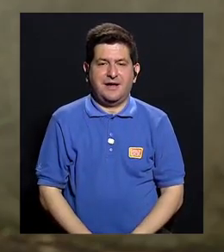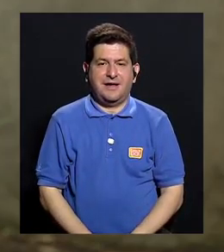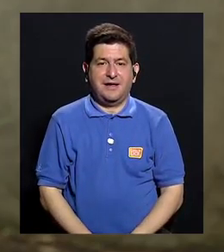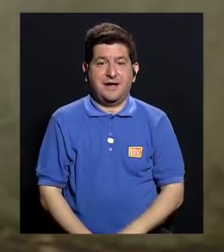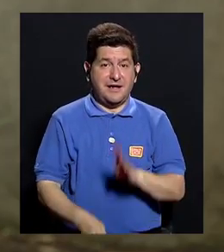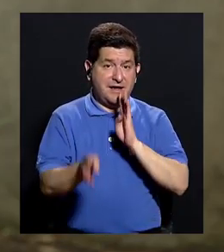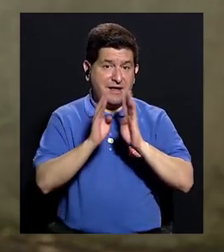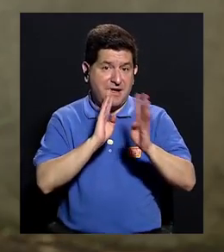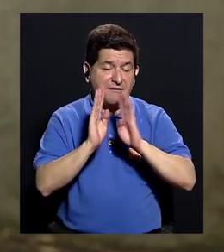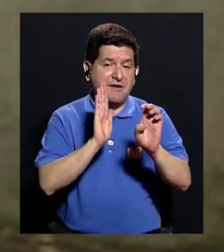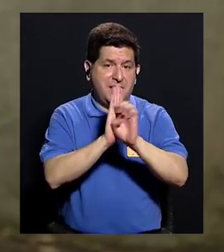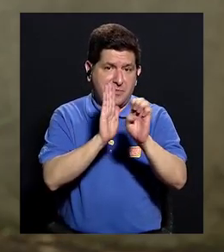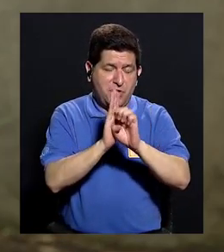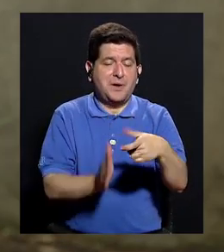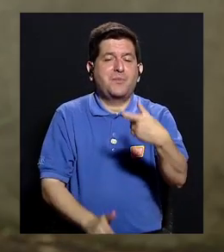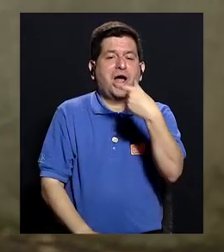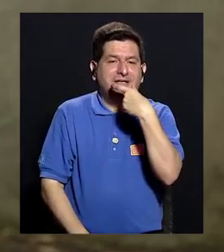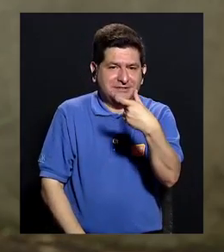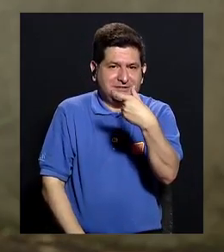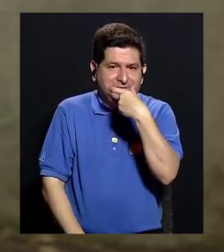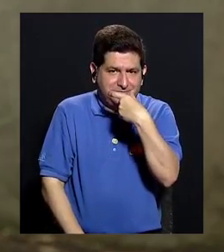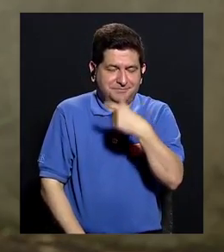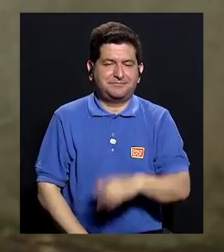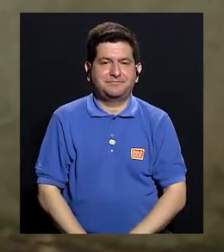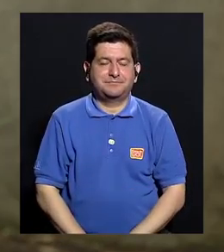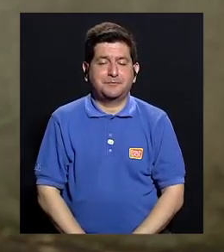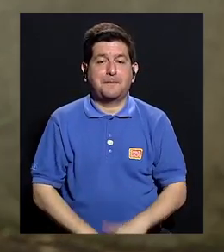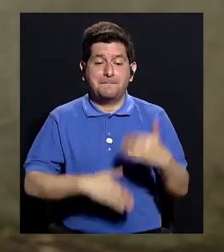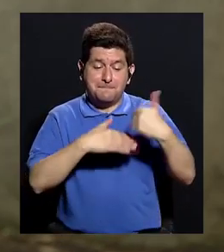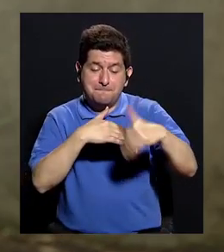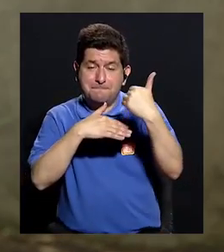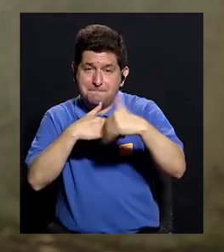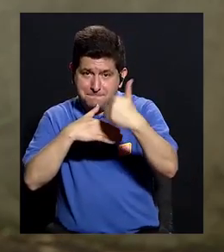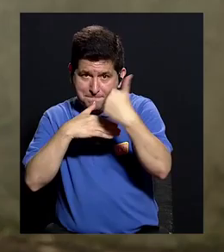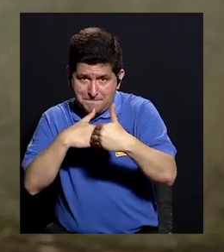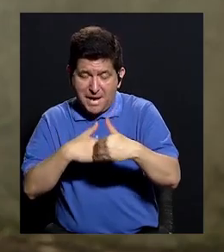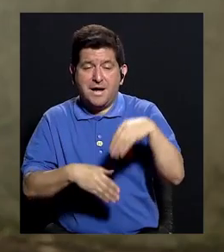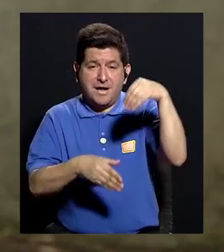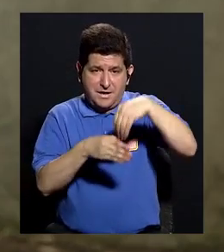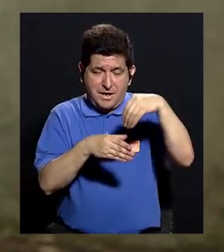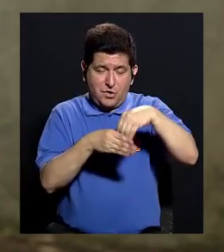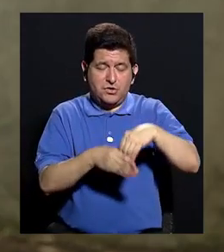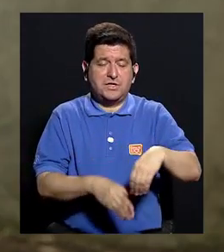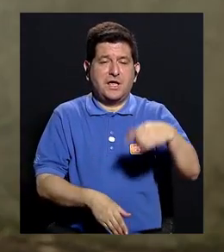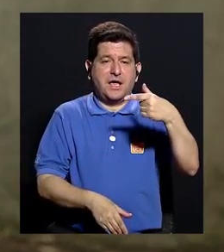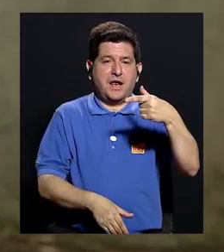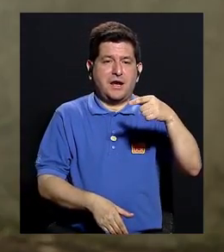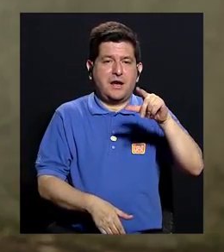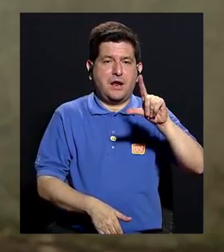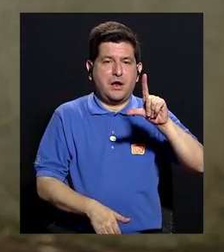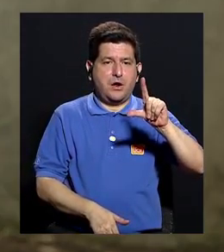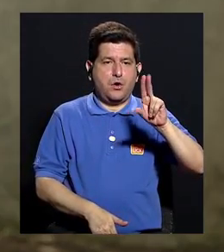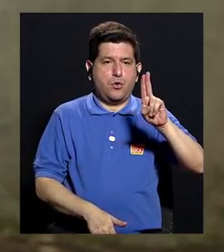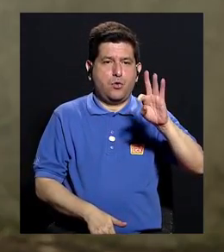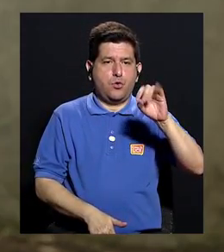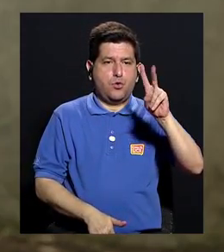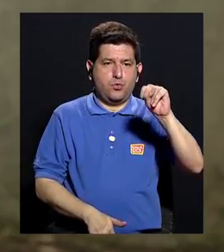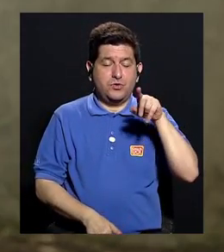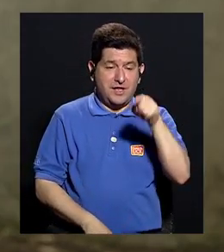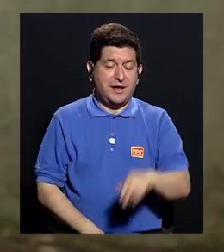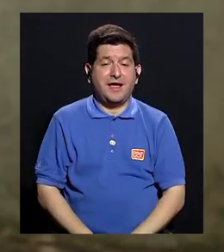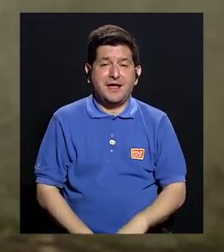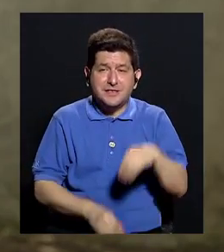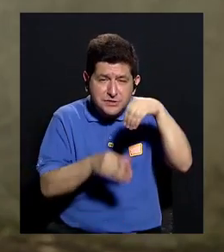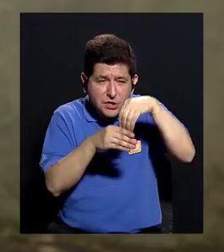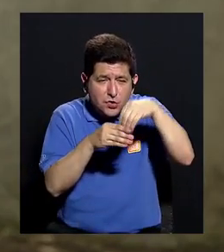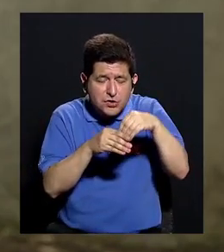exclusión. Estaremos hablando de alimentos, por ejemplo, como las galletas, como los panes, ¿verdad? Que son los que contienen el gluten. El gluten es esa proteína que le